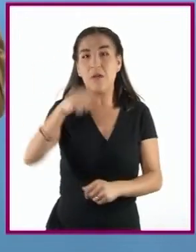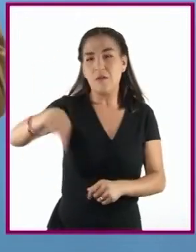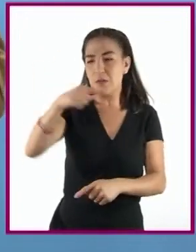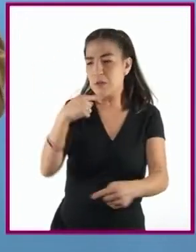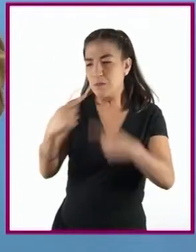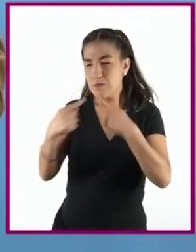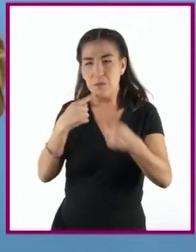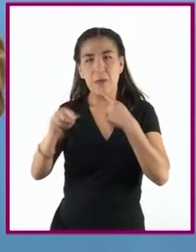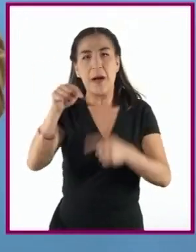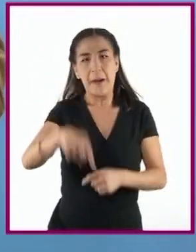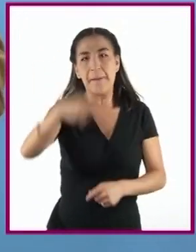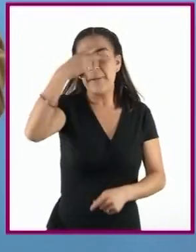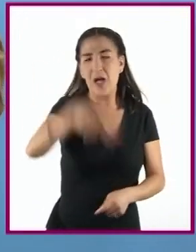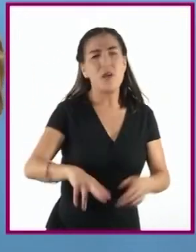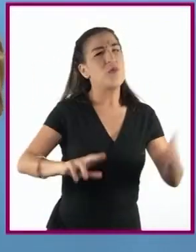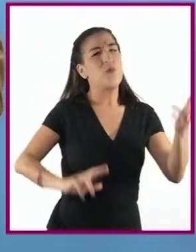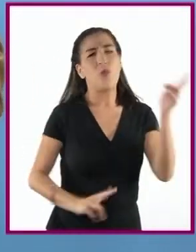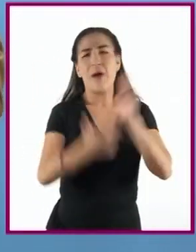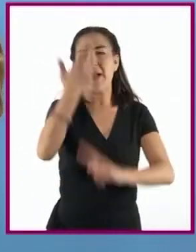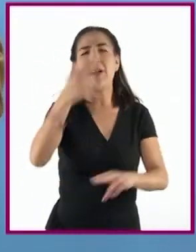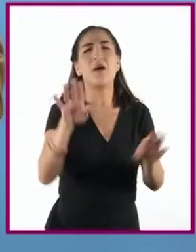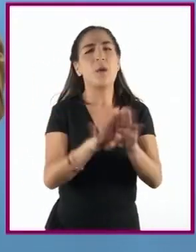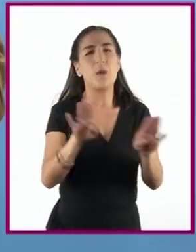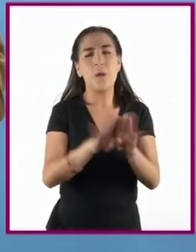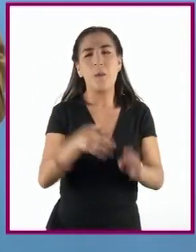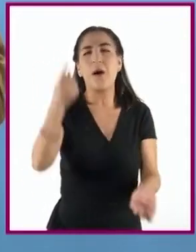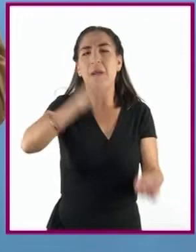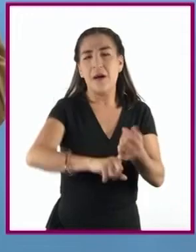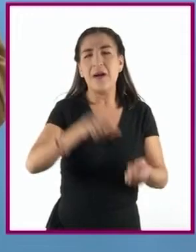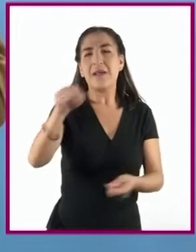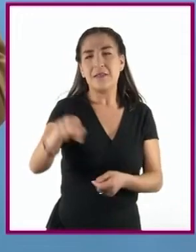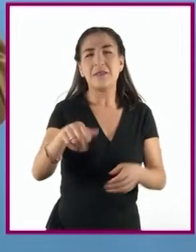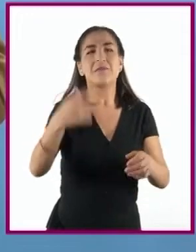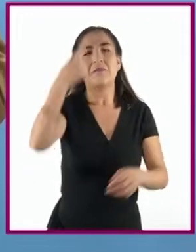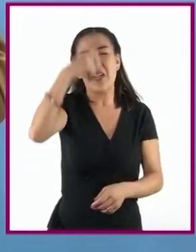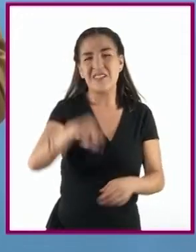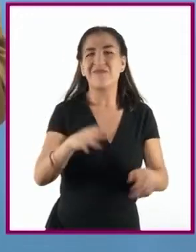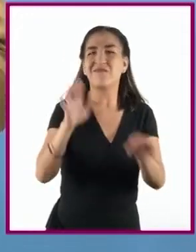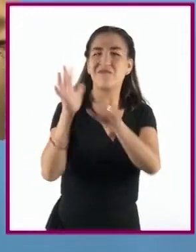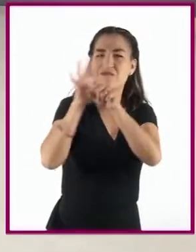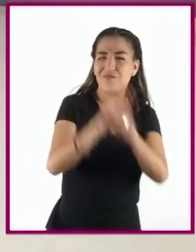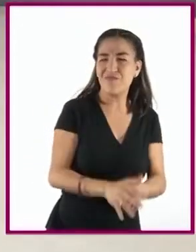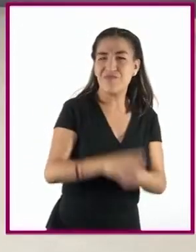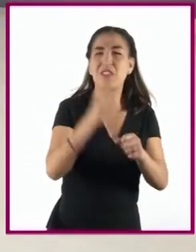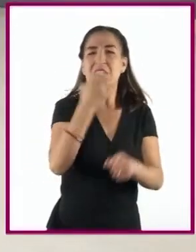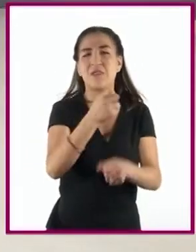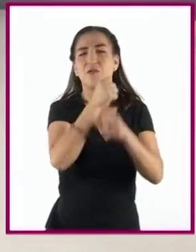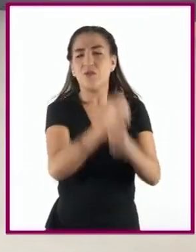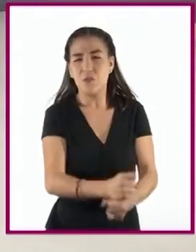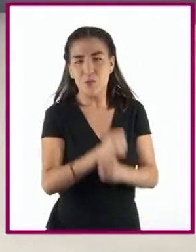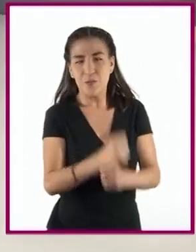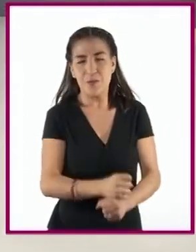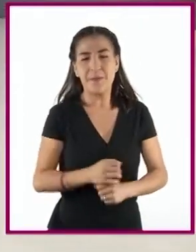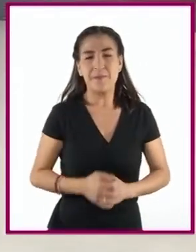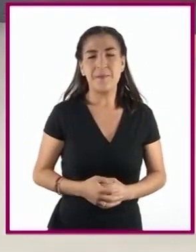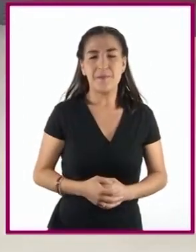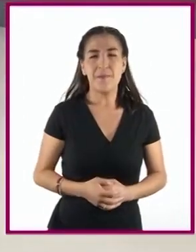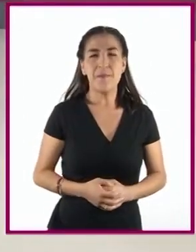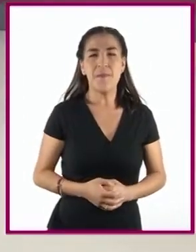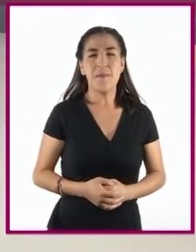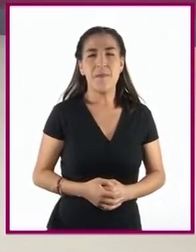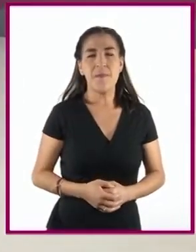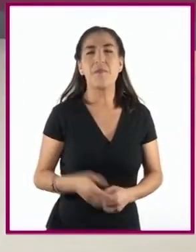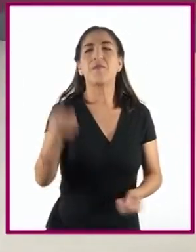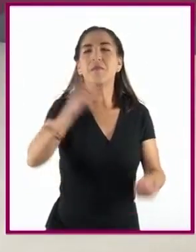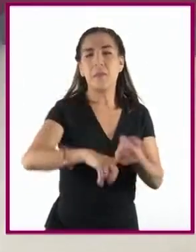México se fueron a huelga y protestaron en las calles ante la represión sufrida. Organizaciones obreras y campesinas